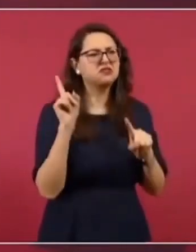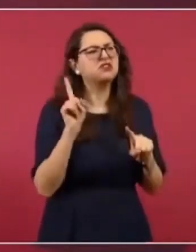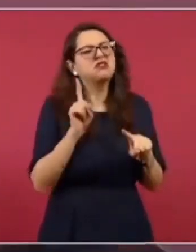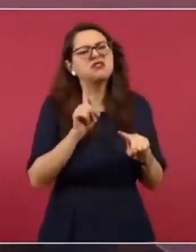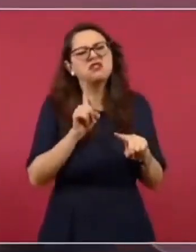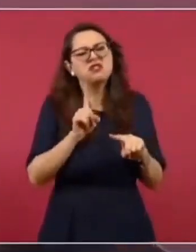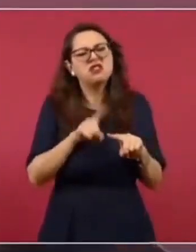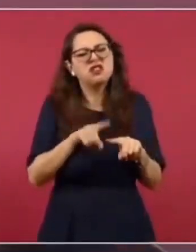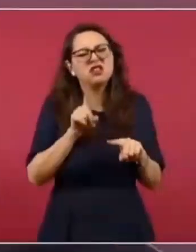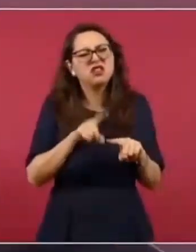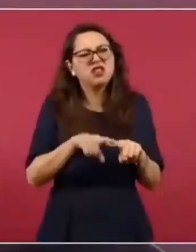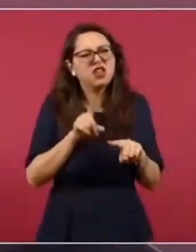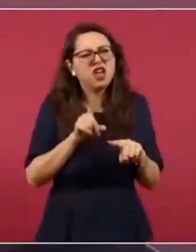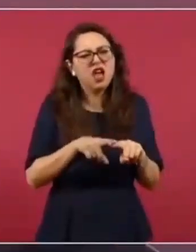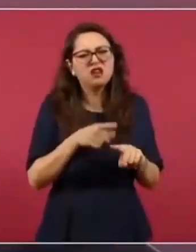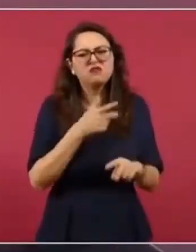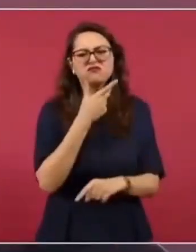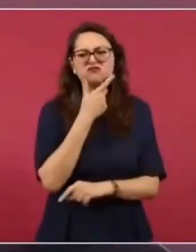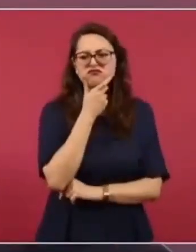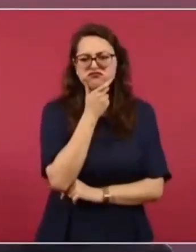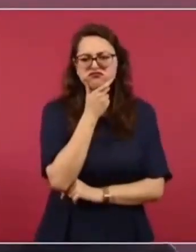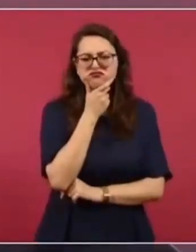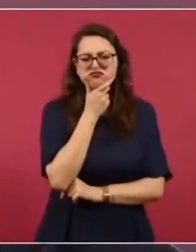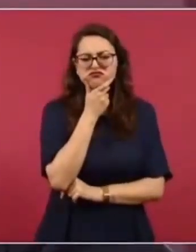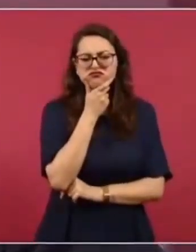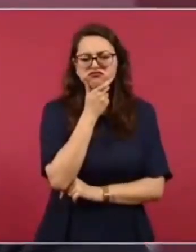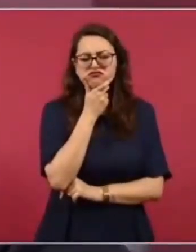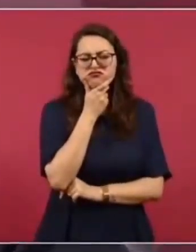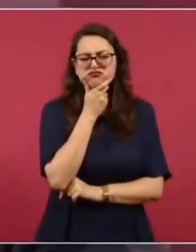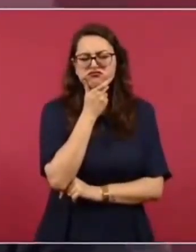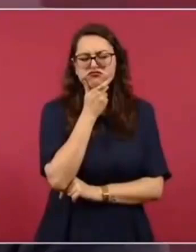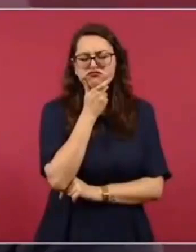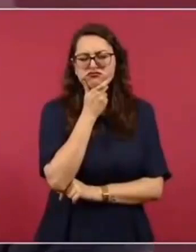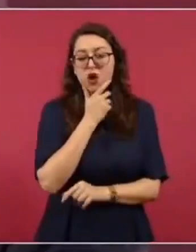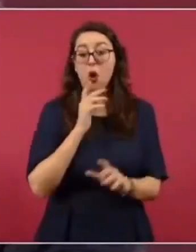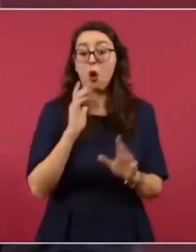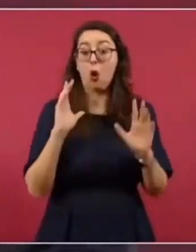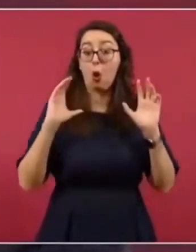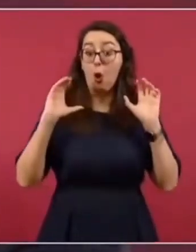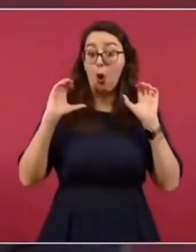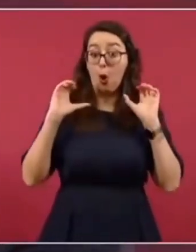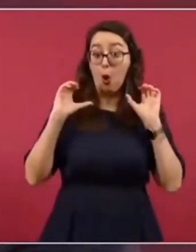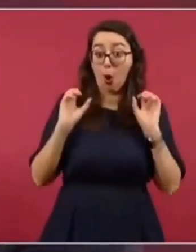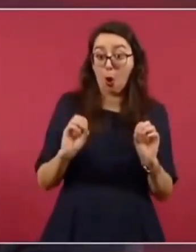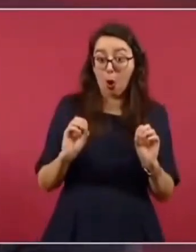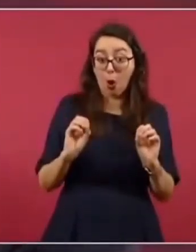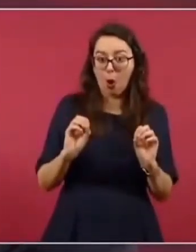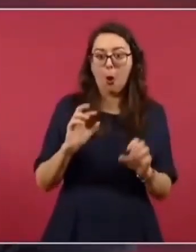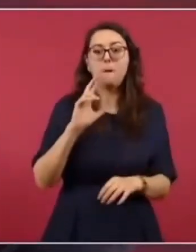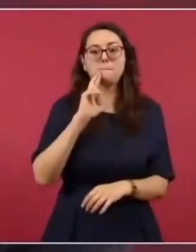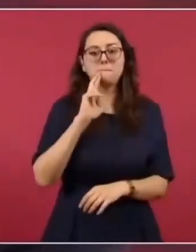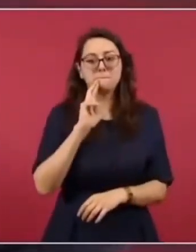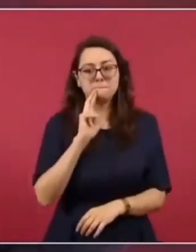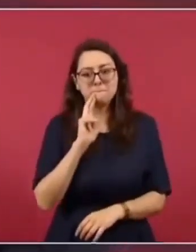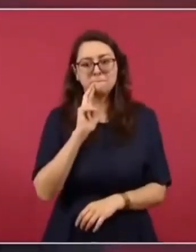O mejor, si hay capos,